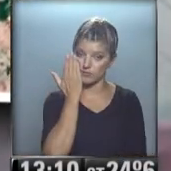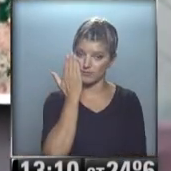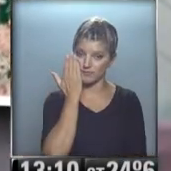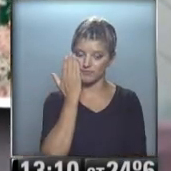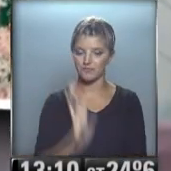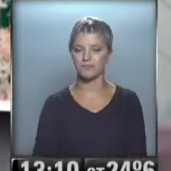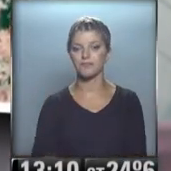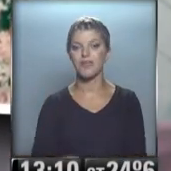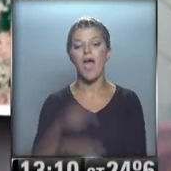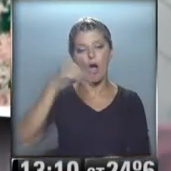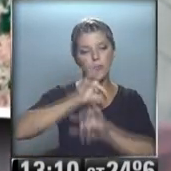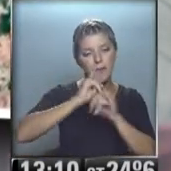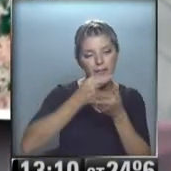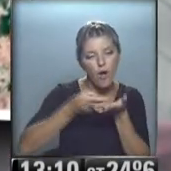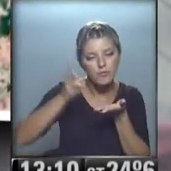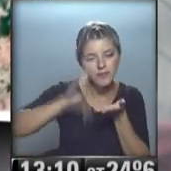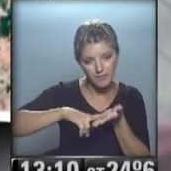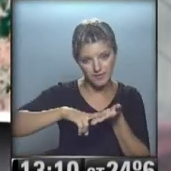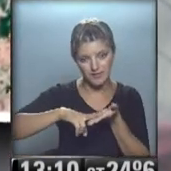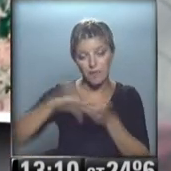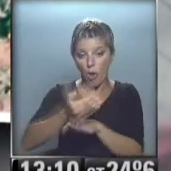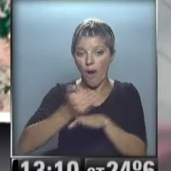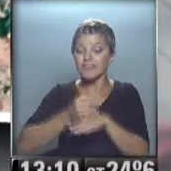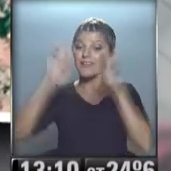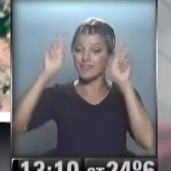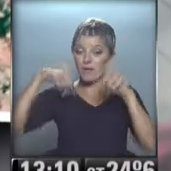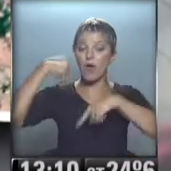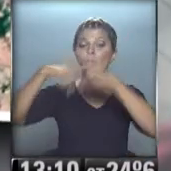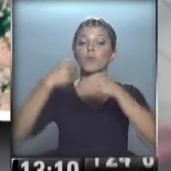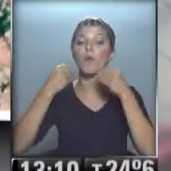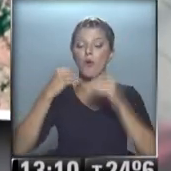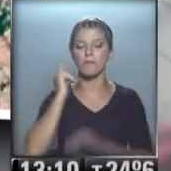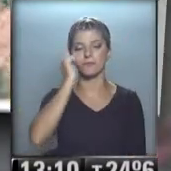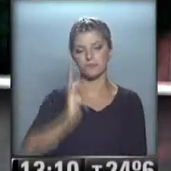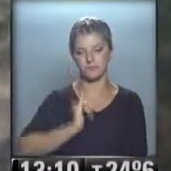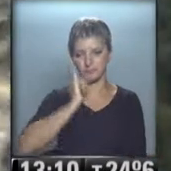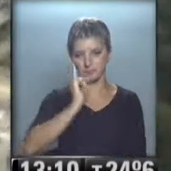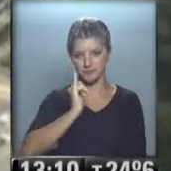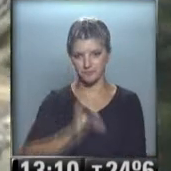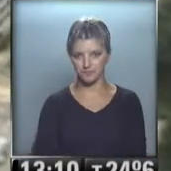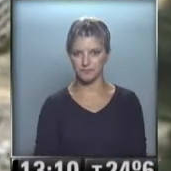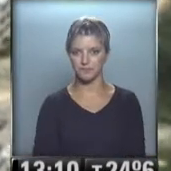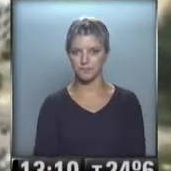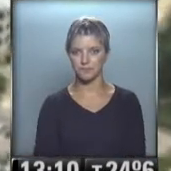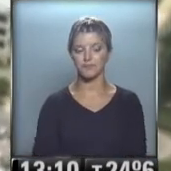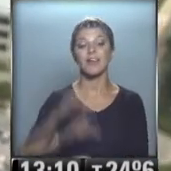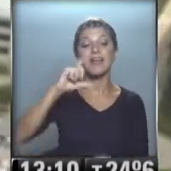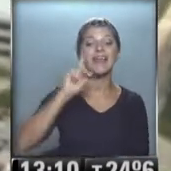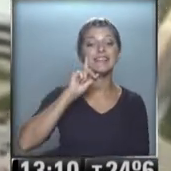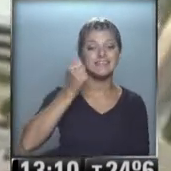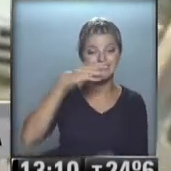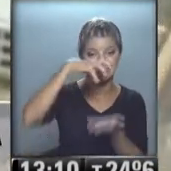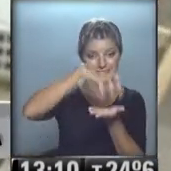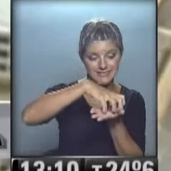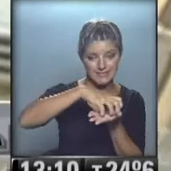7 Internacional nueva pausa en el programa de hoy le adelantamos el tema que vamos a desarrollar en el próximo bloque la CIA en el